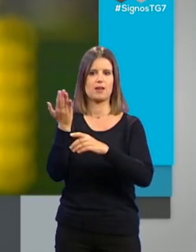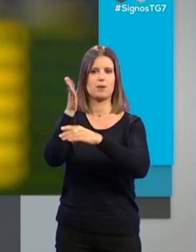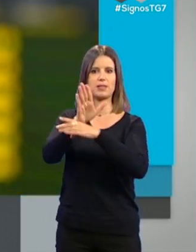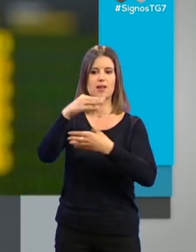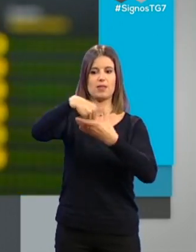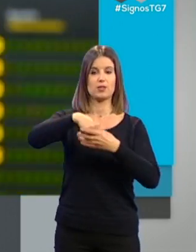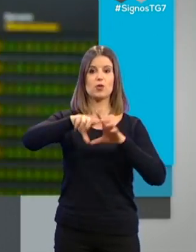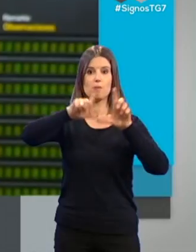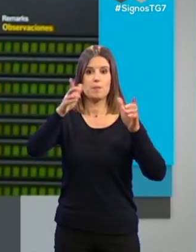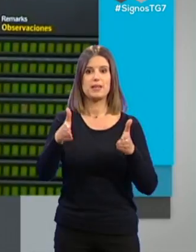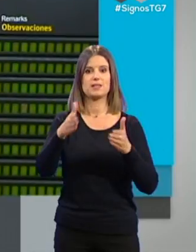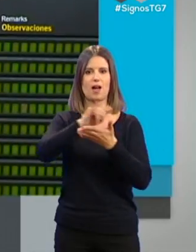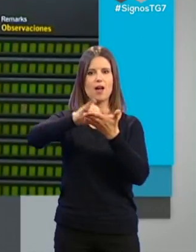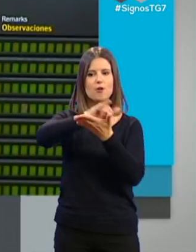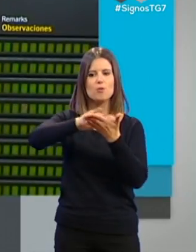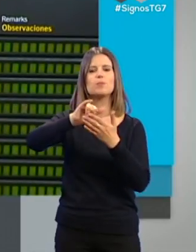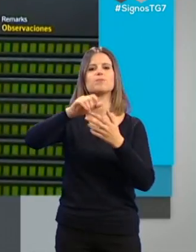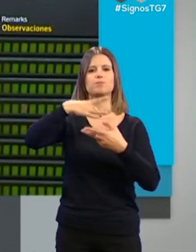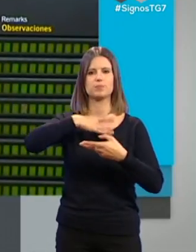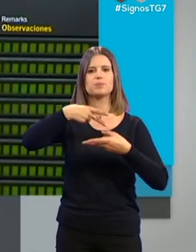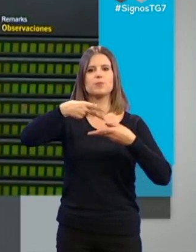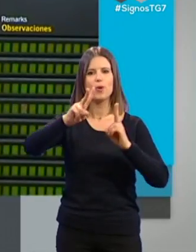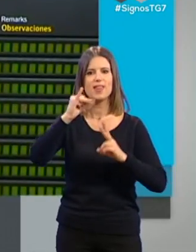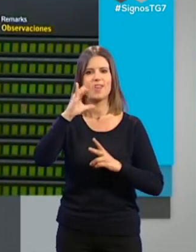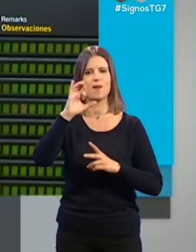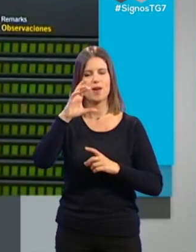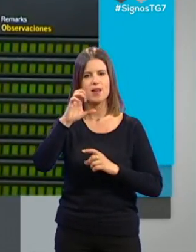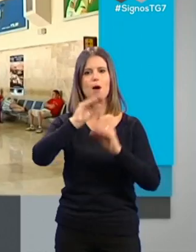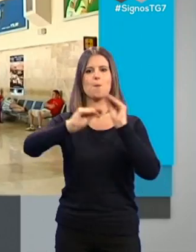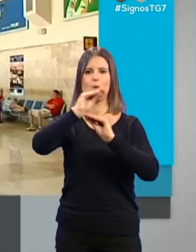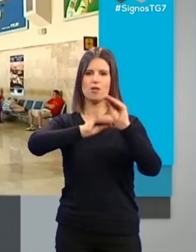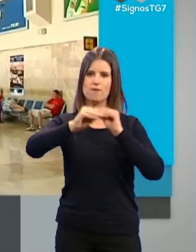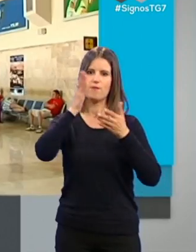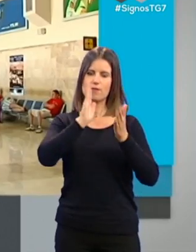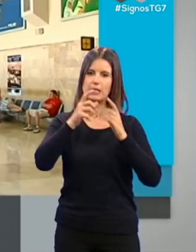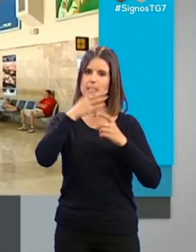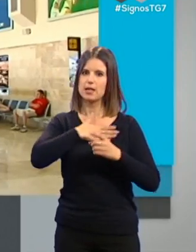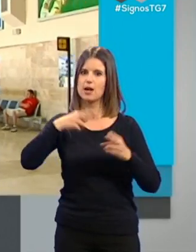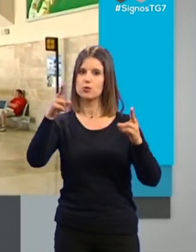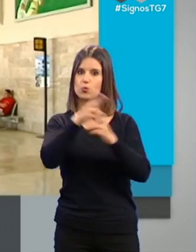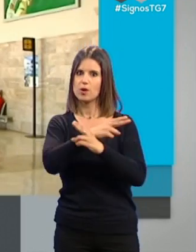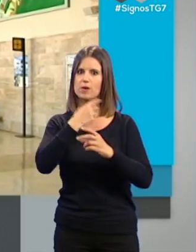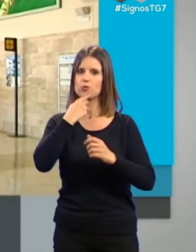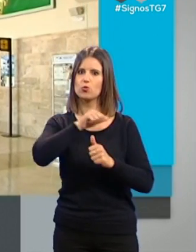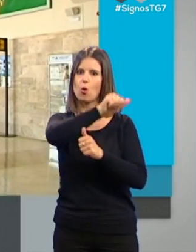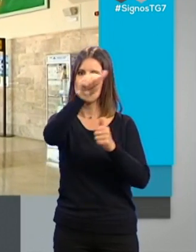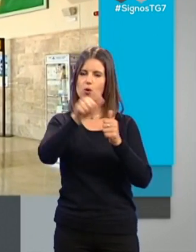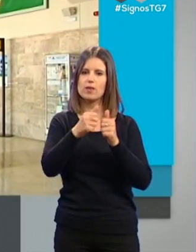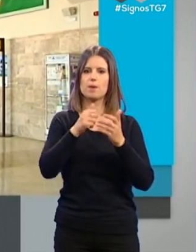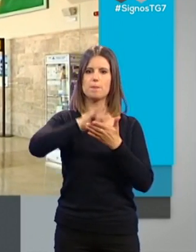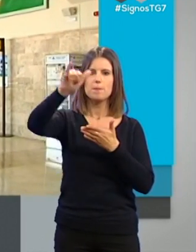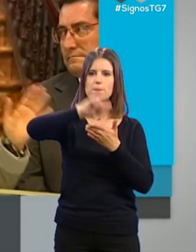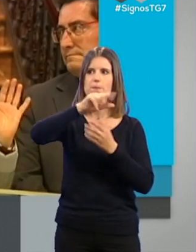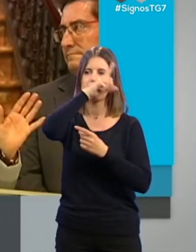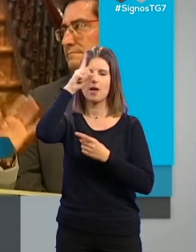en la mesa del aeropuerto han permitido que Iberia rectifique en su intención de suprimir la conexión matinal con Madrid. Hemos estado